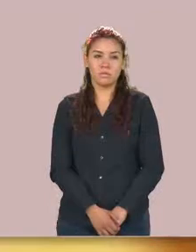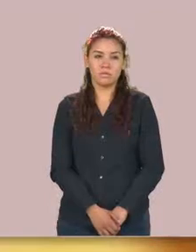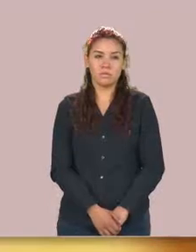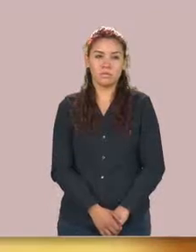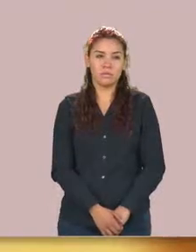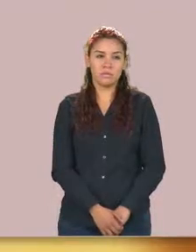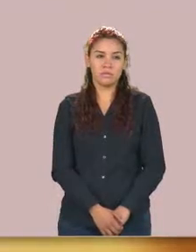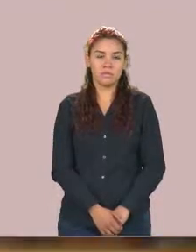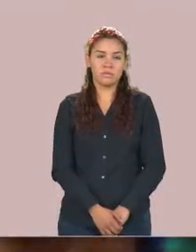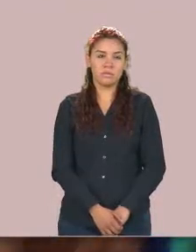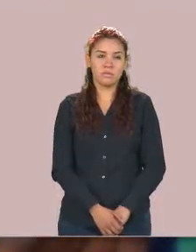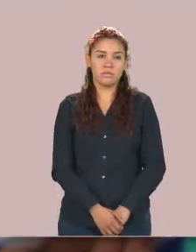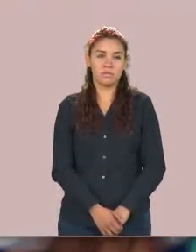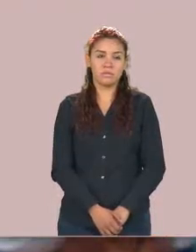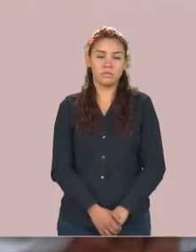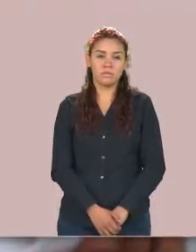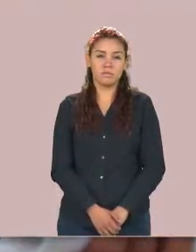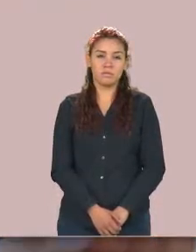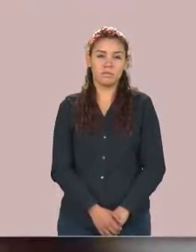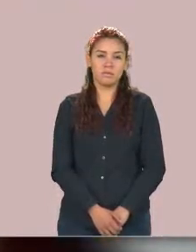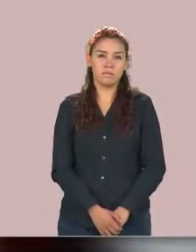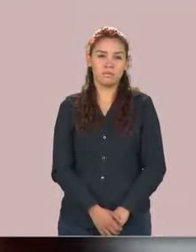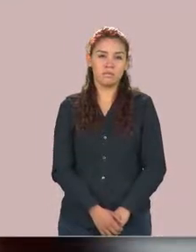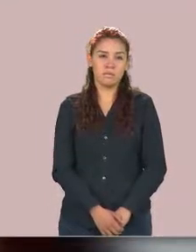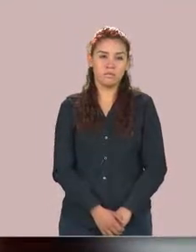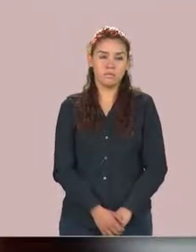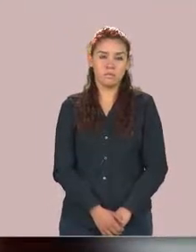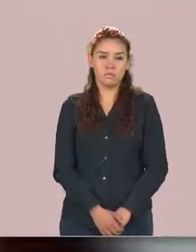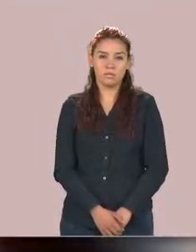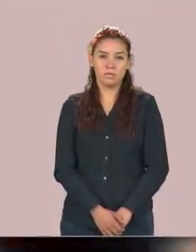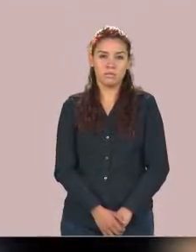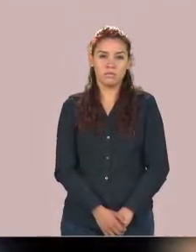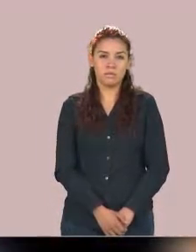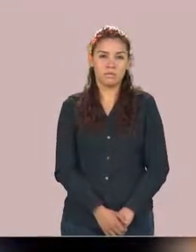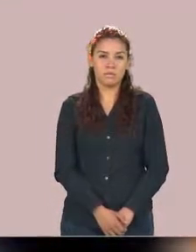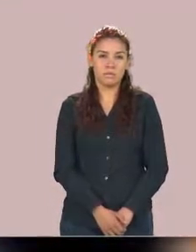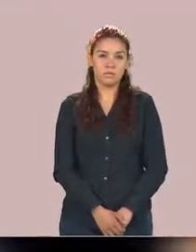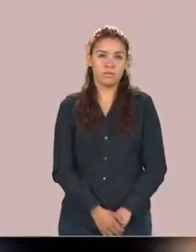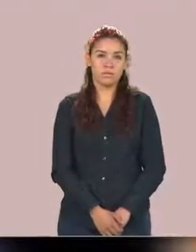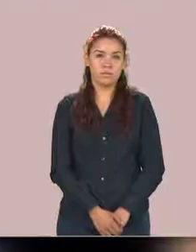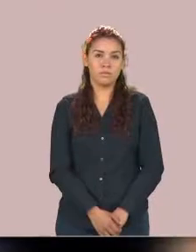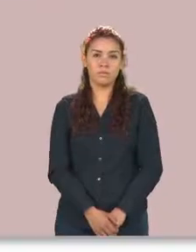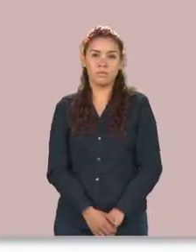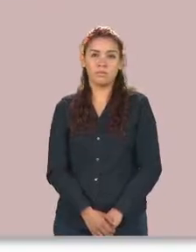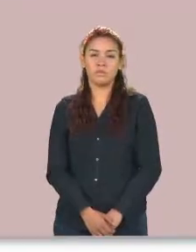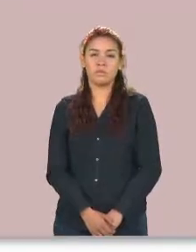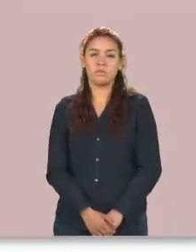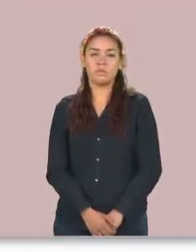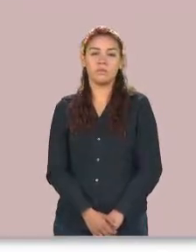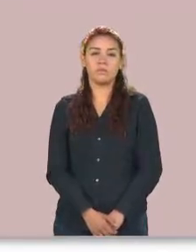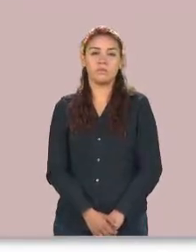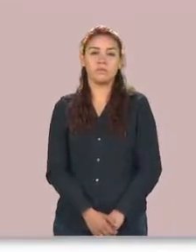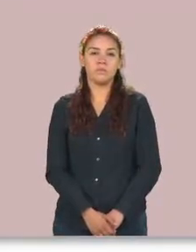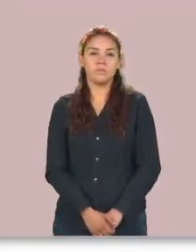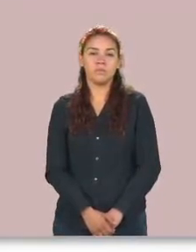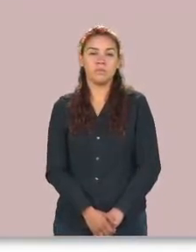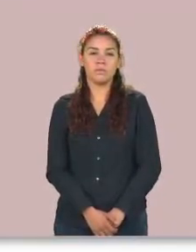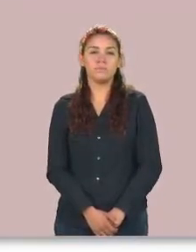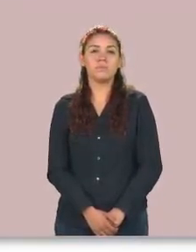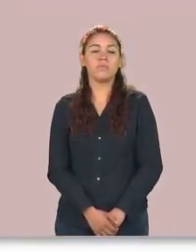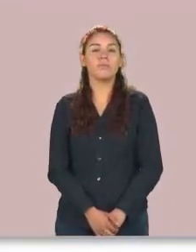Estas tradiciones son parte de nuestra cultura popular que le dan rostro e identidad a nuestro país.